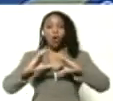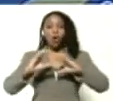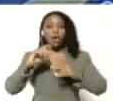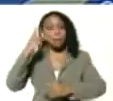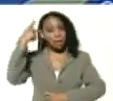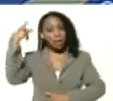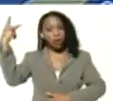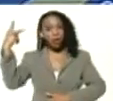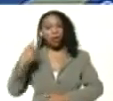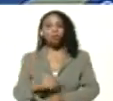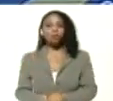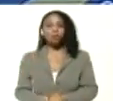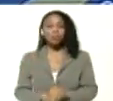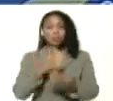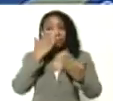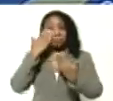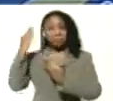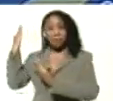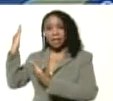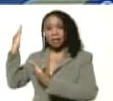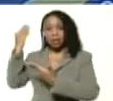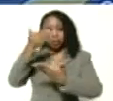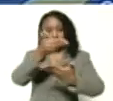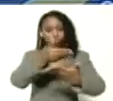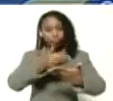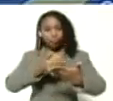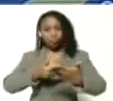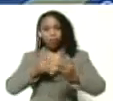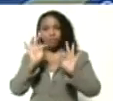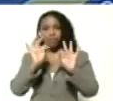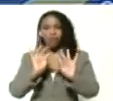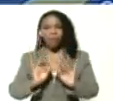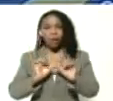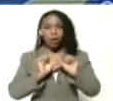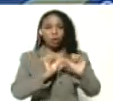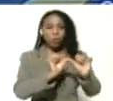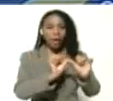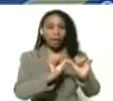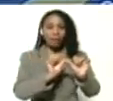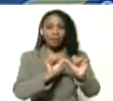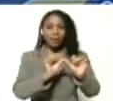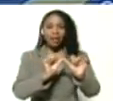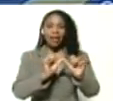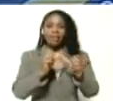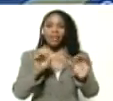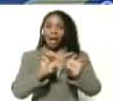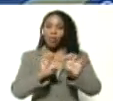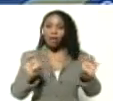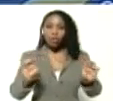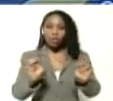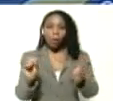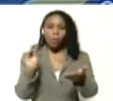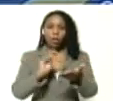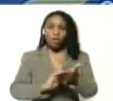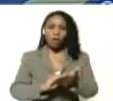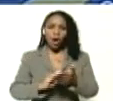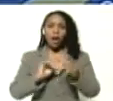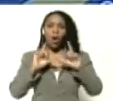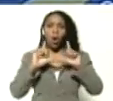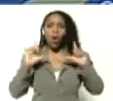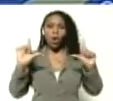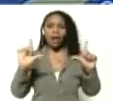pedagógico. Miren el índice. Alternativas para la continuidad educativa. Implementación en lo local y